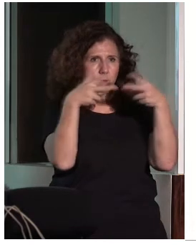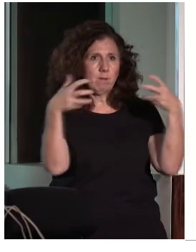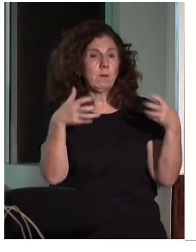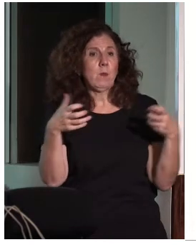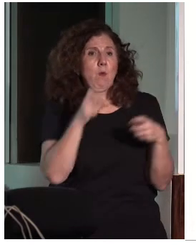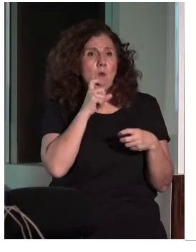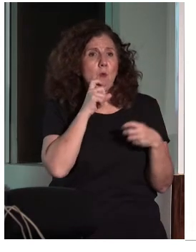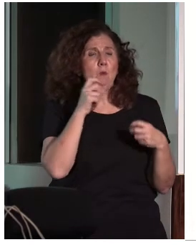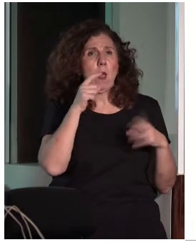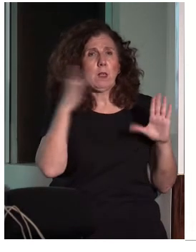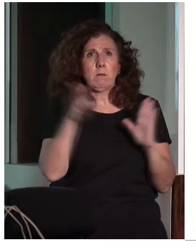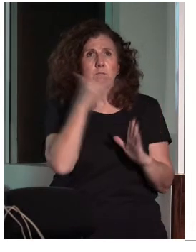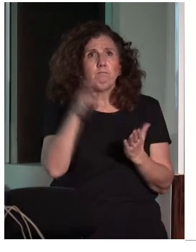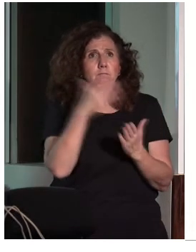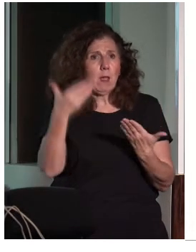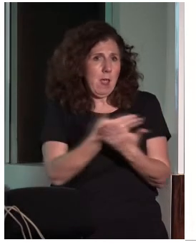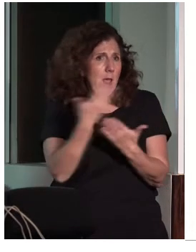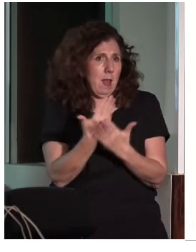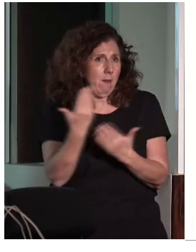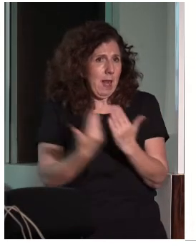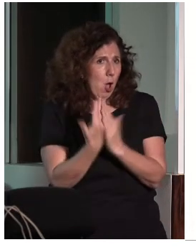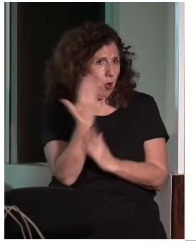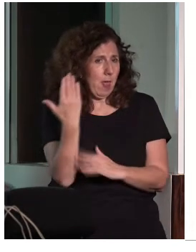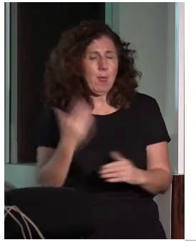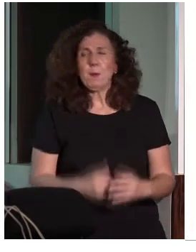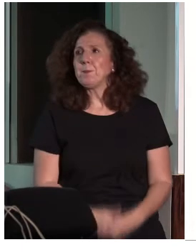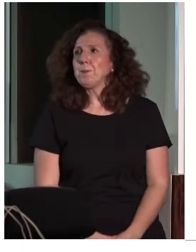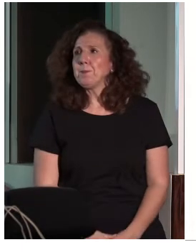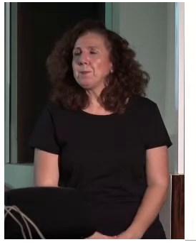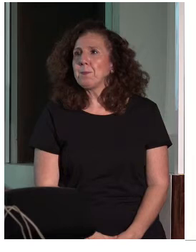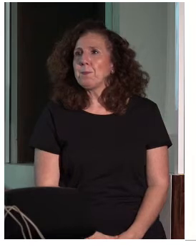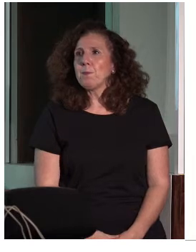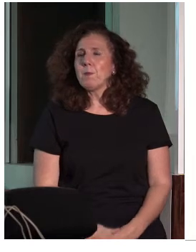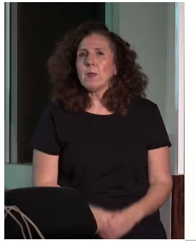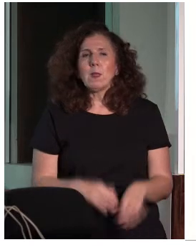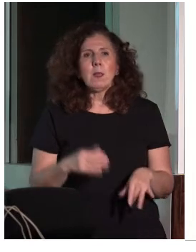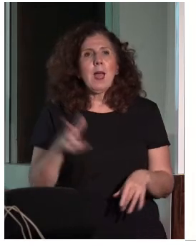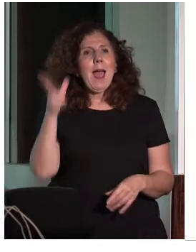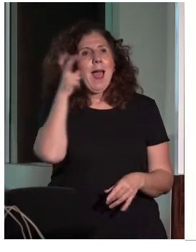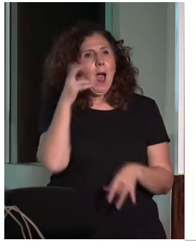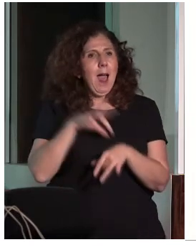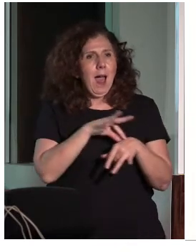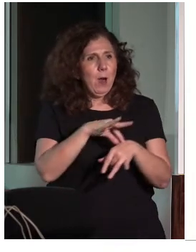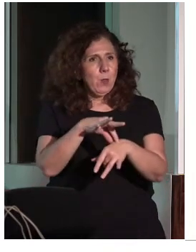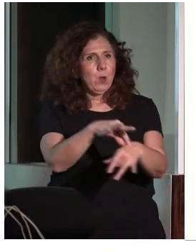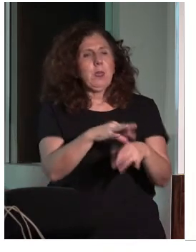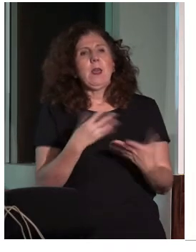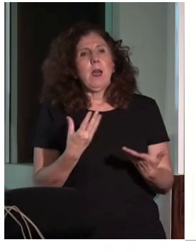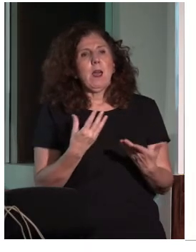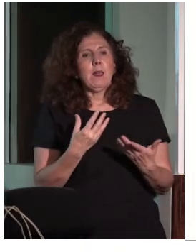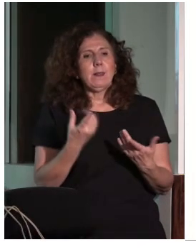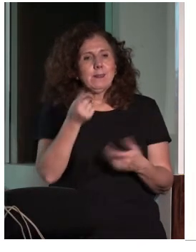efectiva el acto. El tema de las audioguías subtituladas, signo guías, perdón,